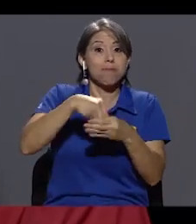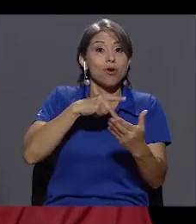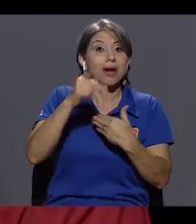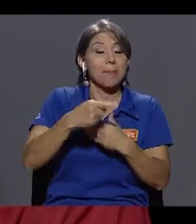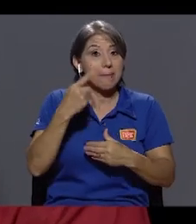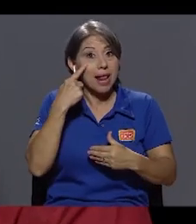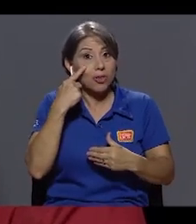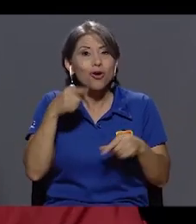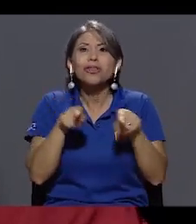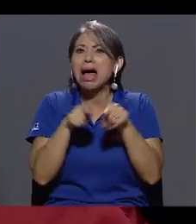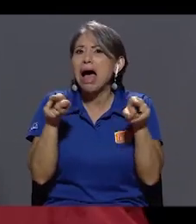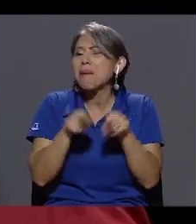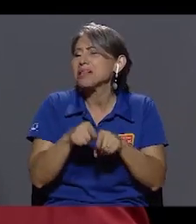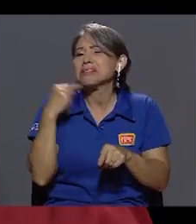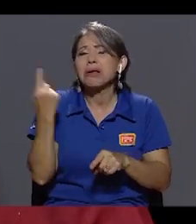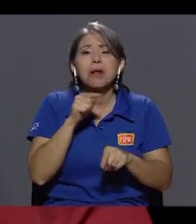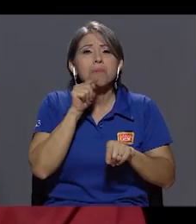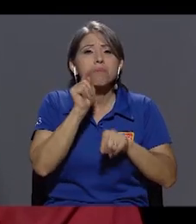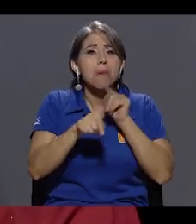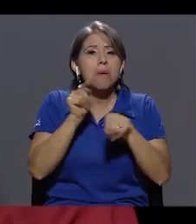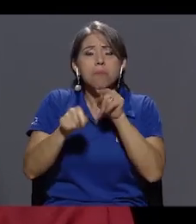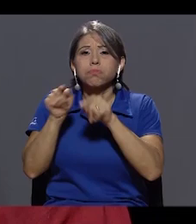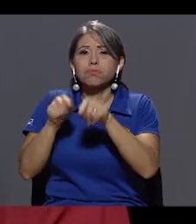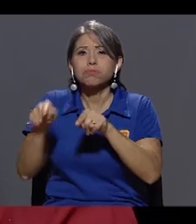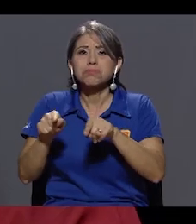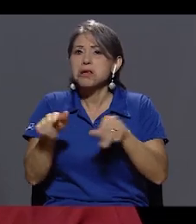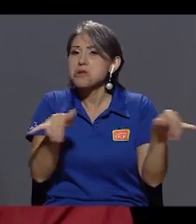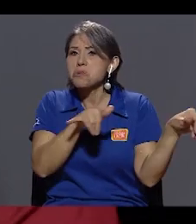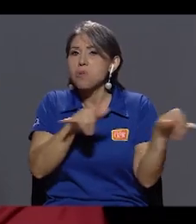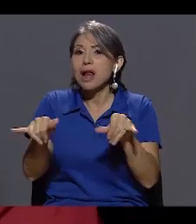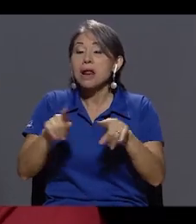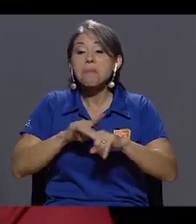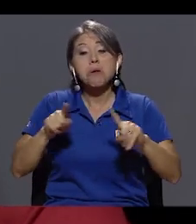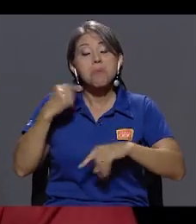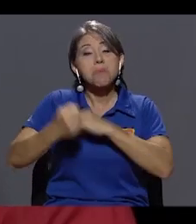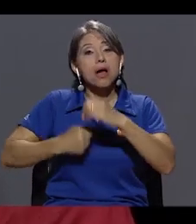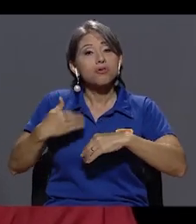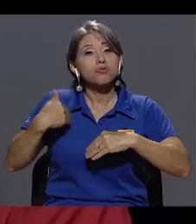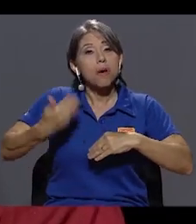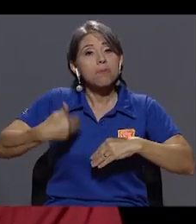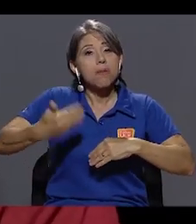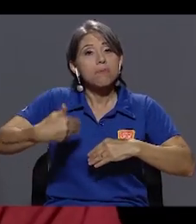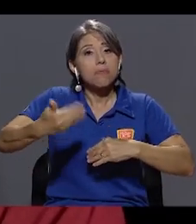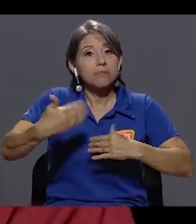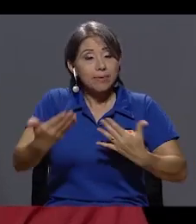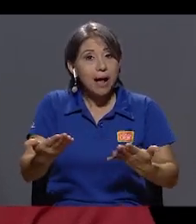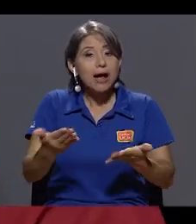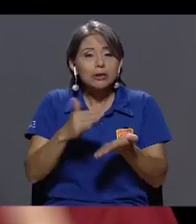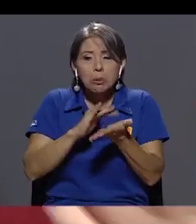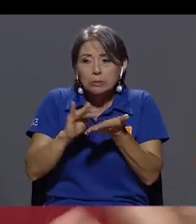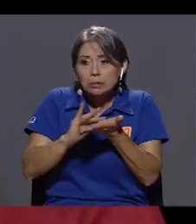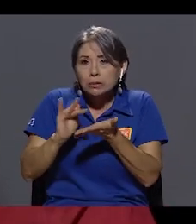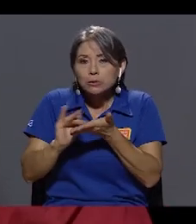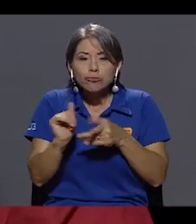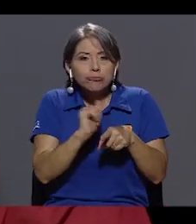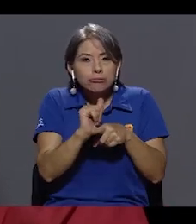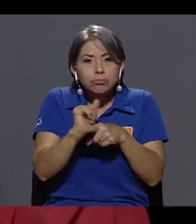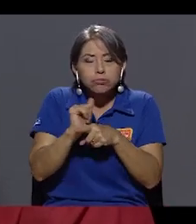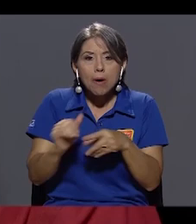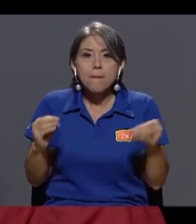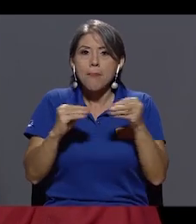el ojo también, cuando entran. Todos son iguales, pero ahí conforme van pasando los años, obviamente se va depurando y se va